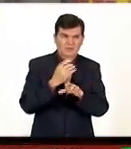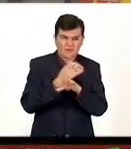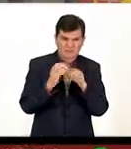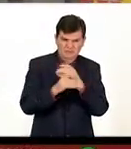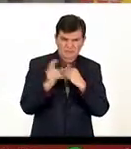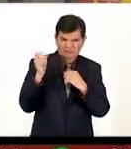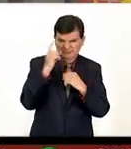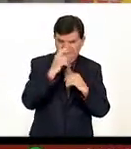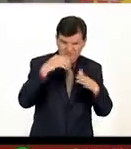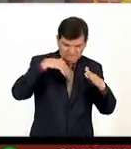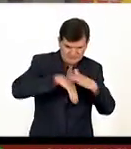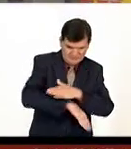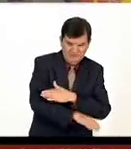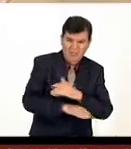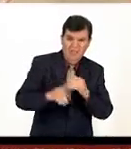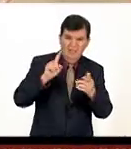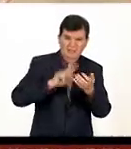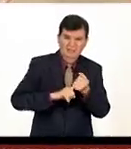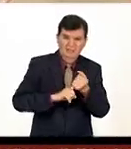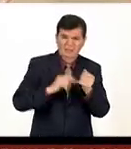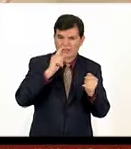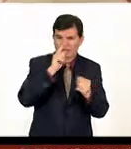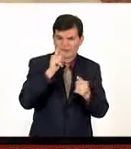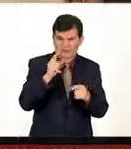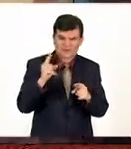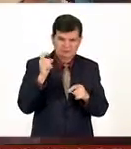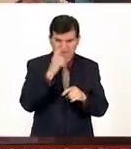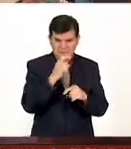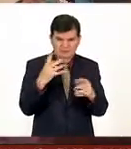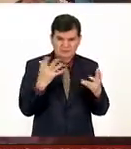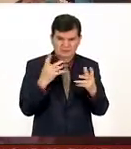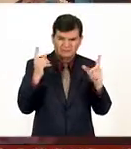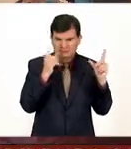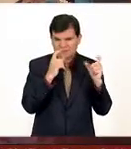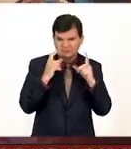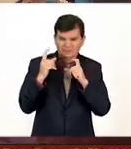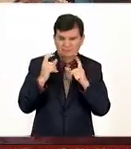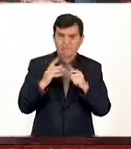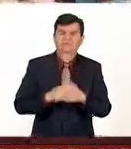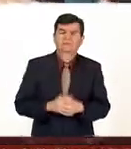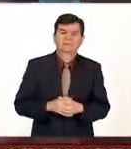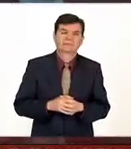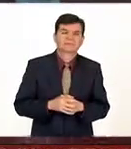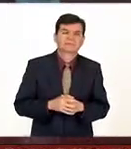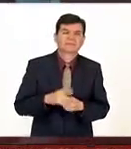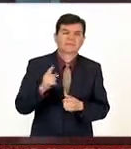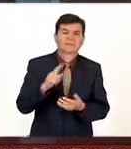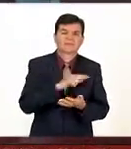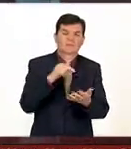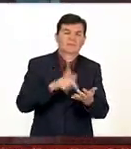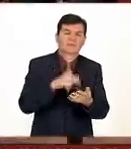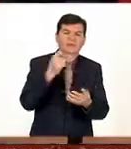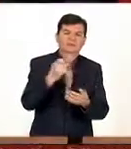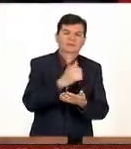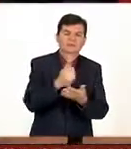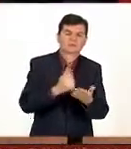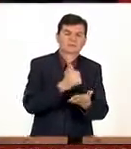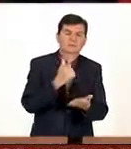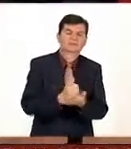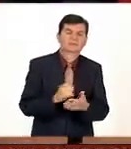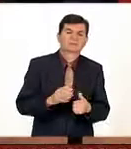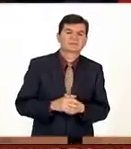difíciles porque todo es subterráneo este poder hacer estas fotografías donde está exactamente esta ciudad